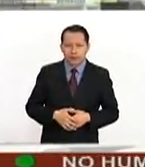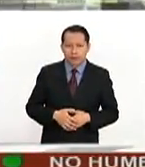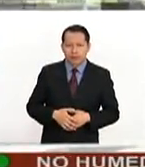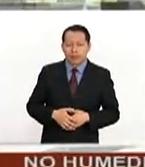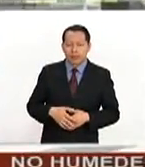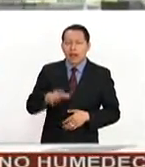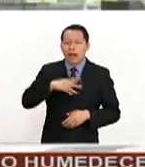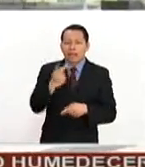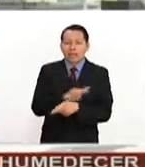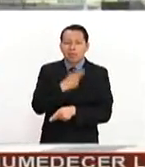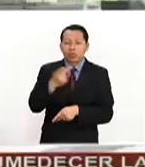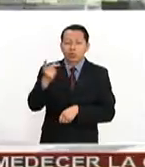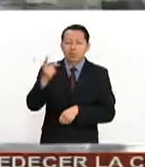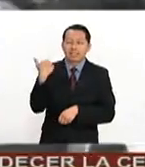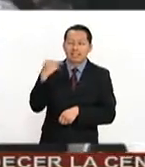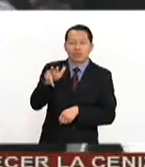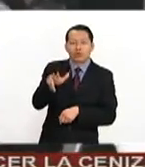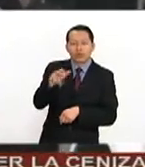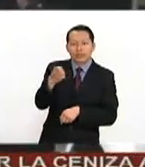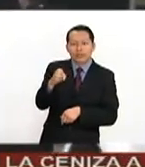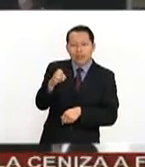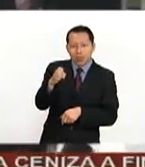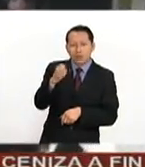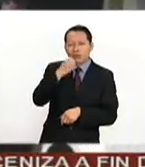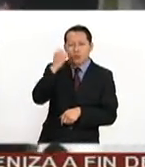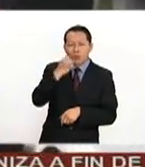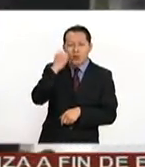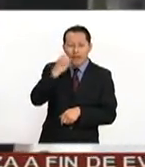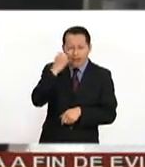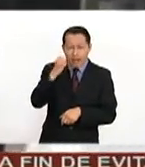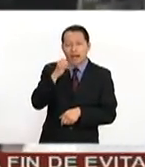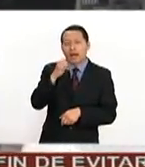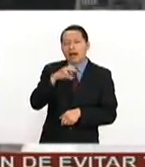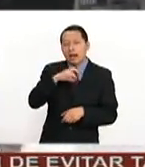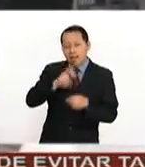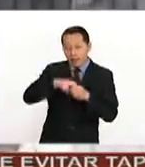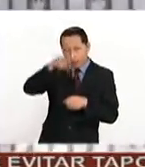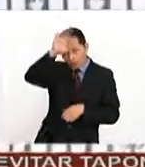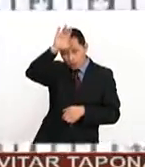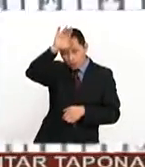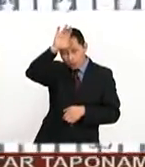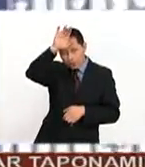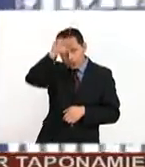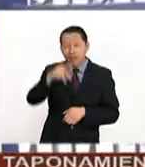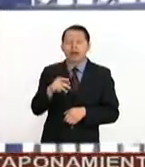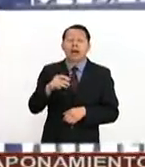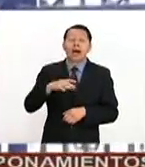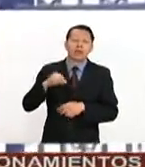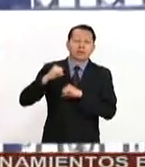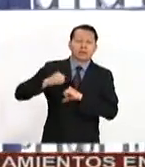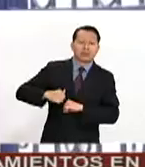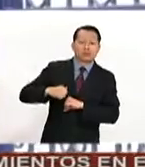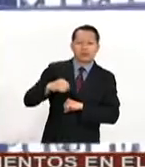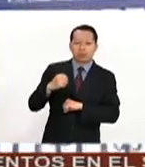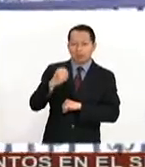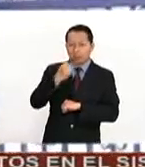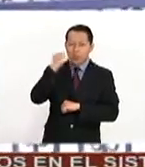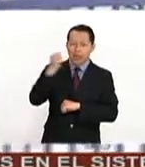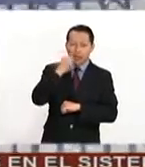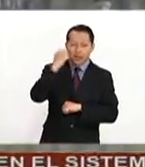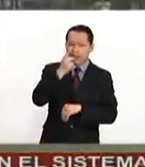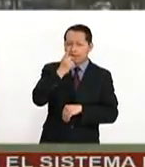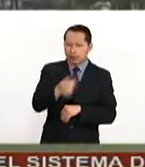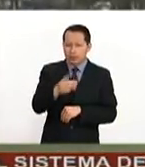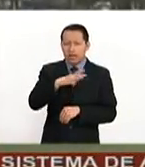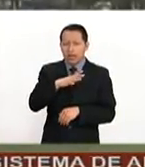Ante los hechos del pasado 18 de enero en el Colegio Americano del Noreste, en Monterrey, Nuevo León, las autoridades educativas consideran realizar